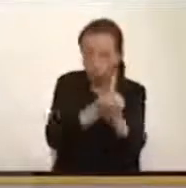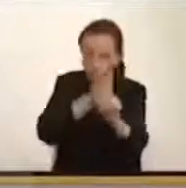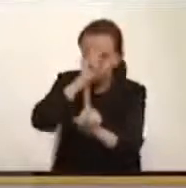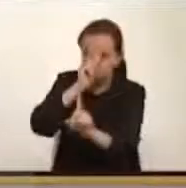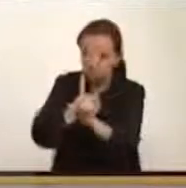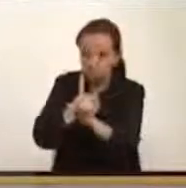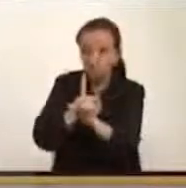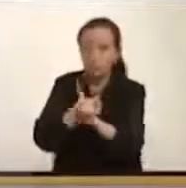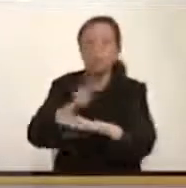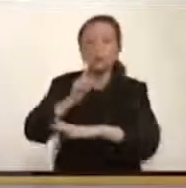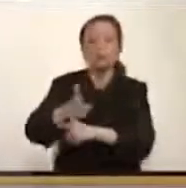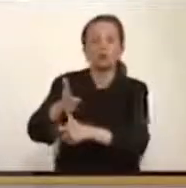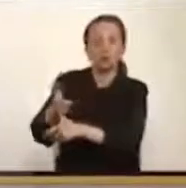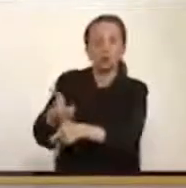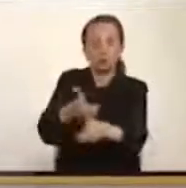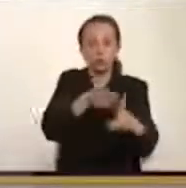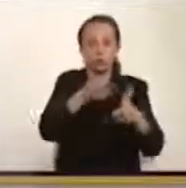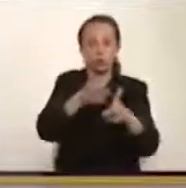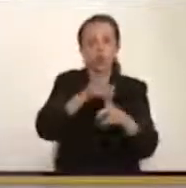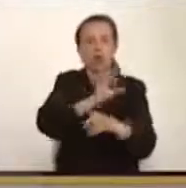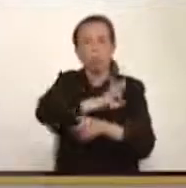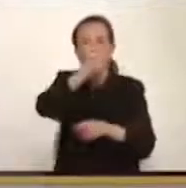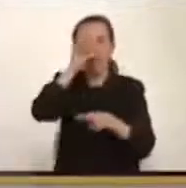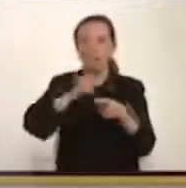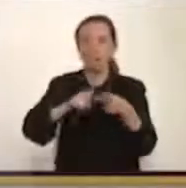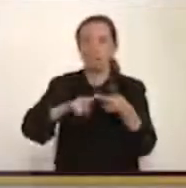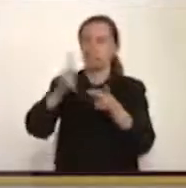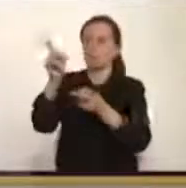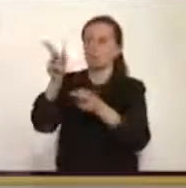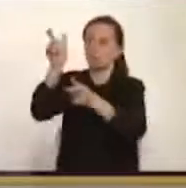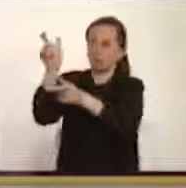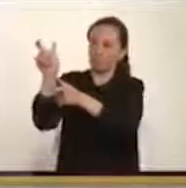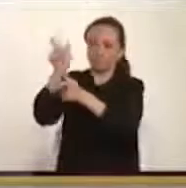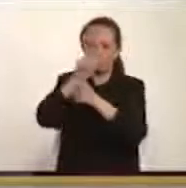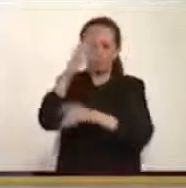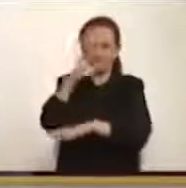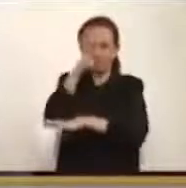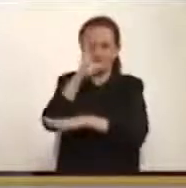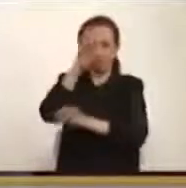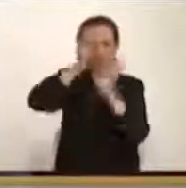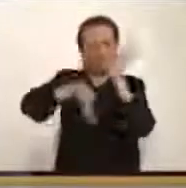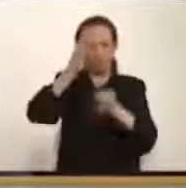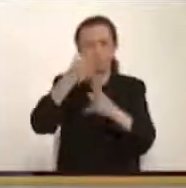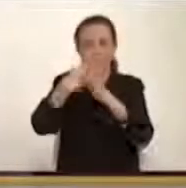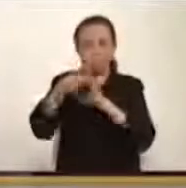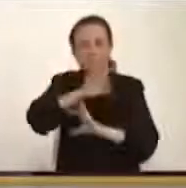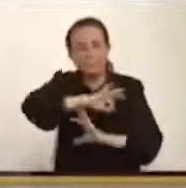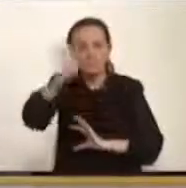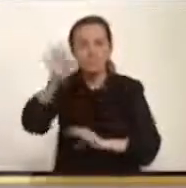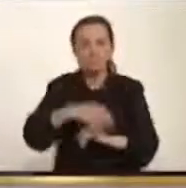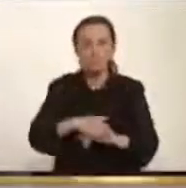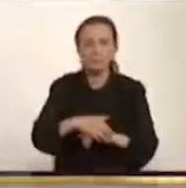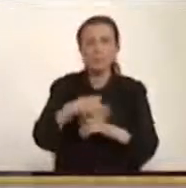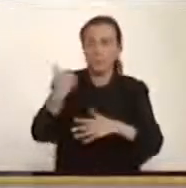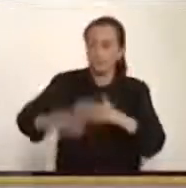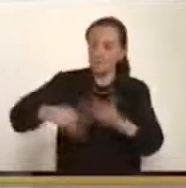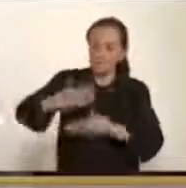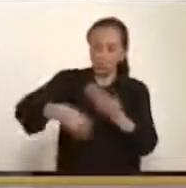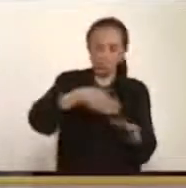que no habría fumigación, que no habría extradición, que los procesos de erradicación